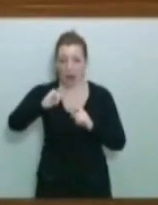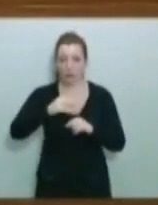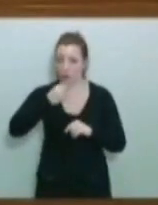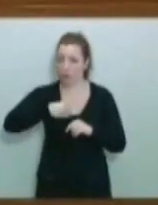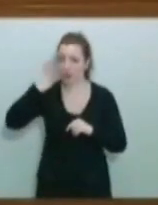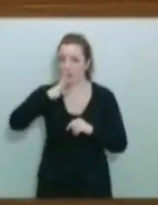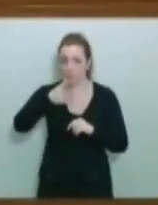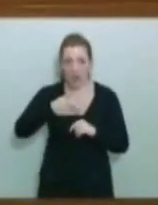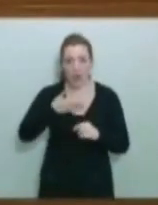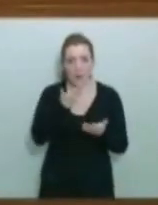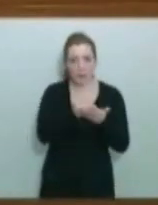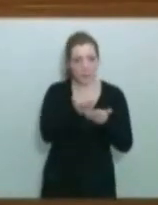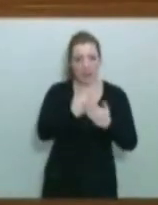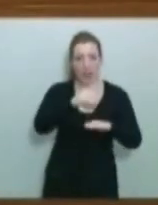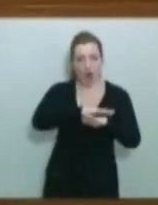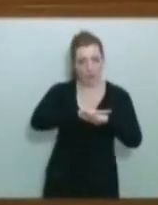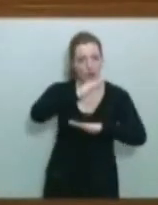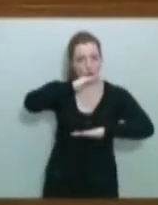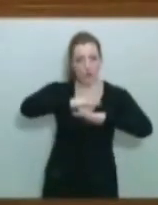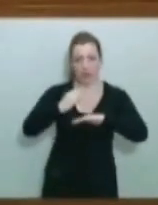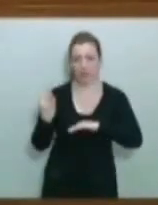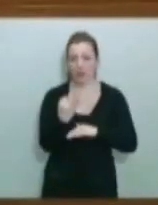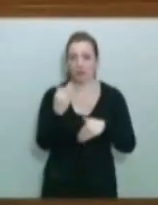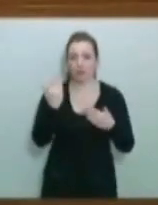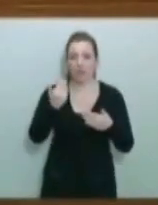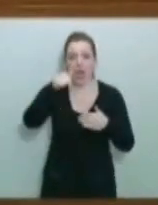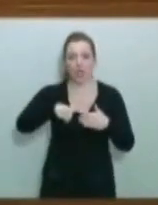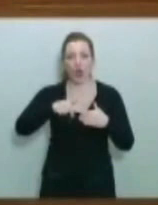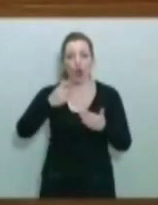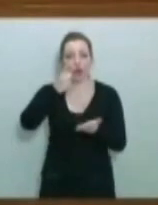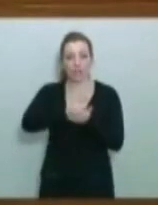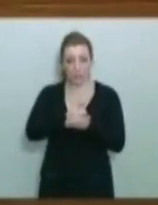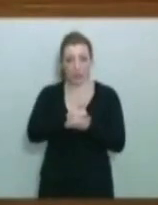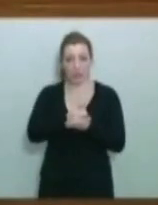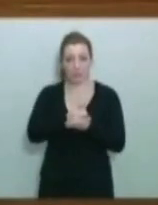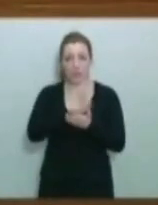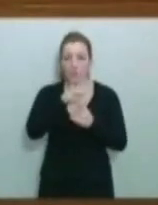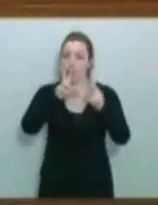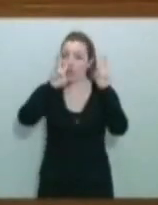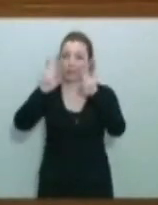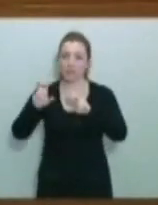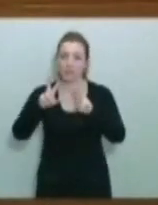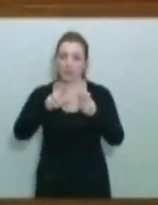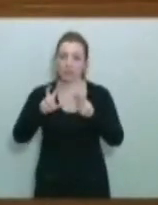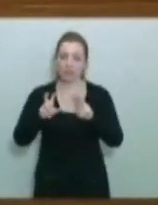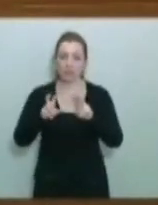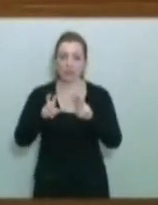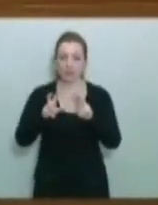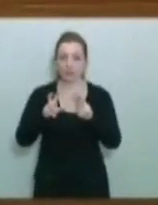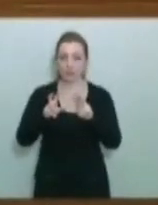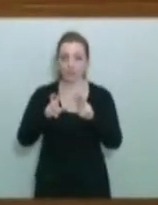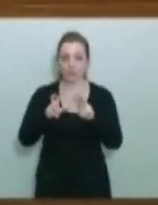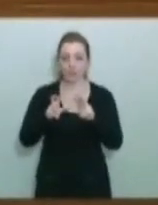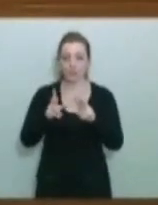demandar del Gobierno el cumplimiento. Exíjalos, pero no nos vuelva a traer aquí que nos volvamos a pronunciar permanentemente sobre asuntos que ya han sido votados.